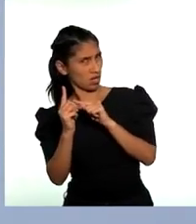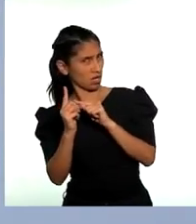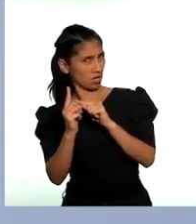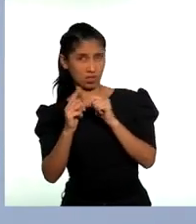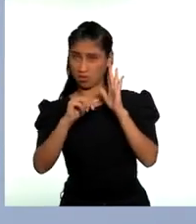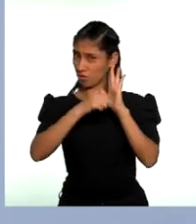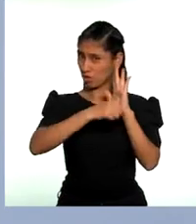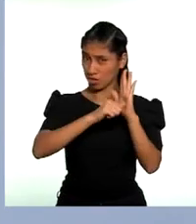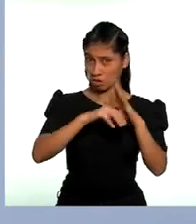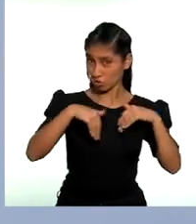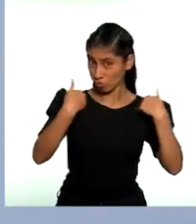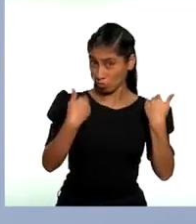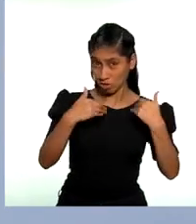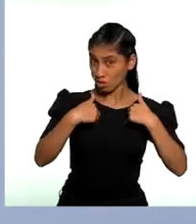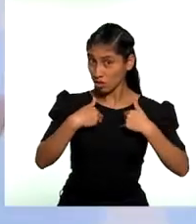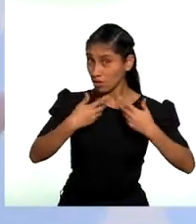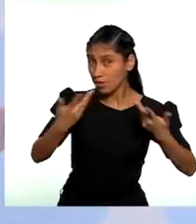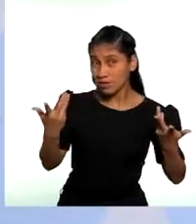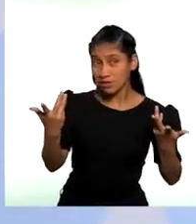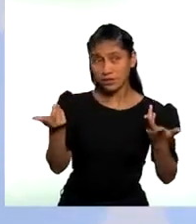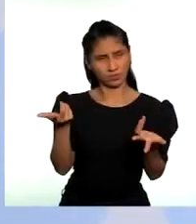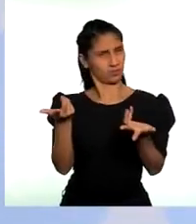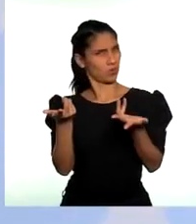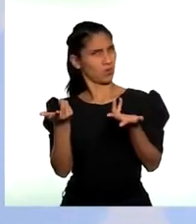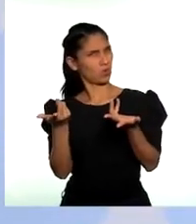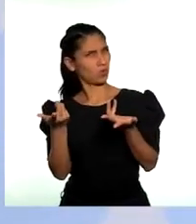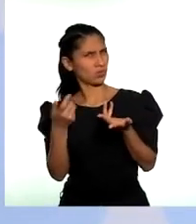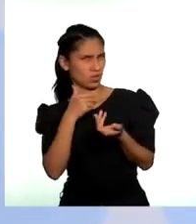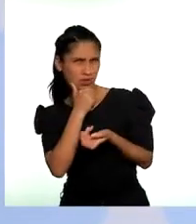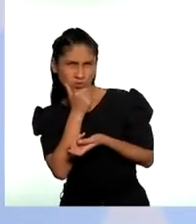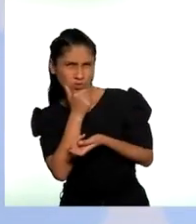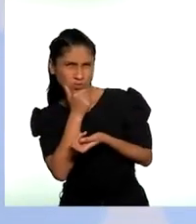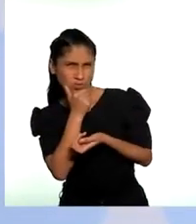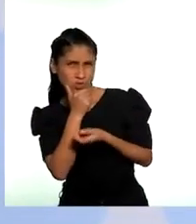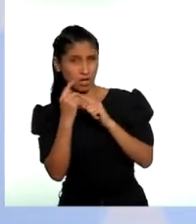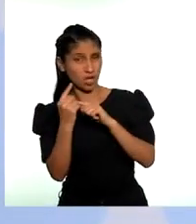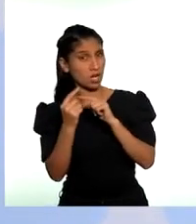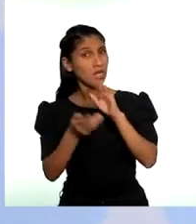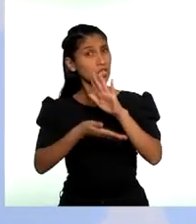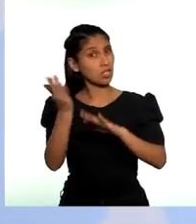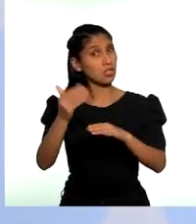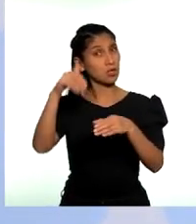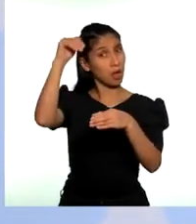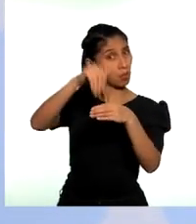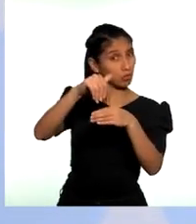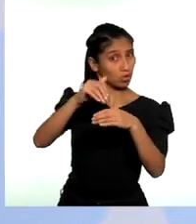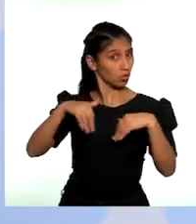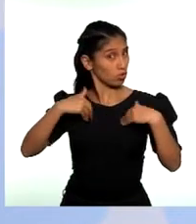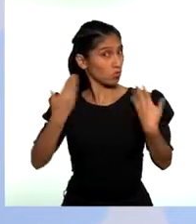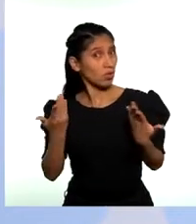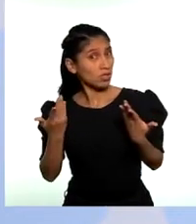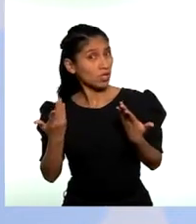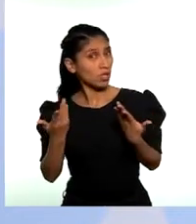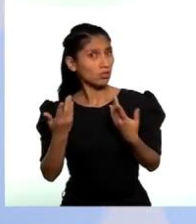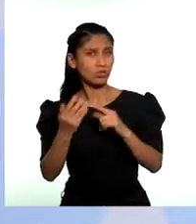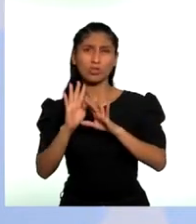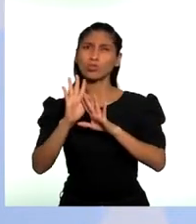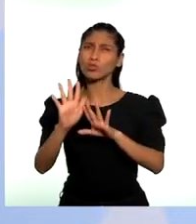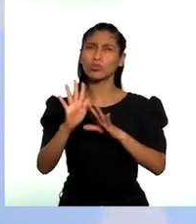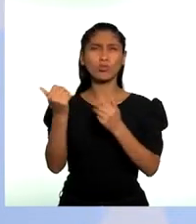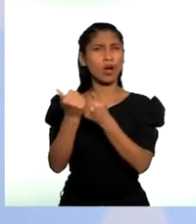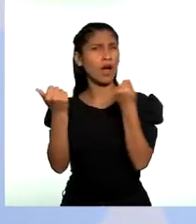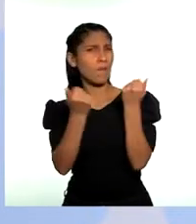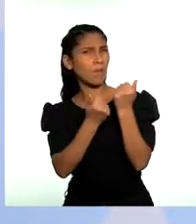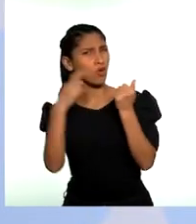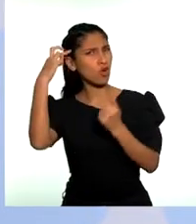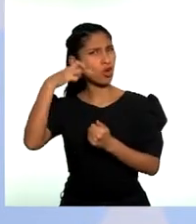un documento de identidad? ¿O sea que tampoco podría votar? ¿Y cómo habría sido su participación política